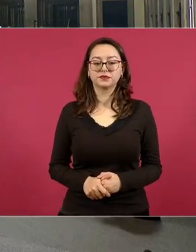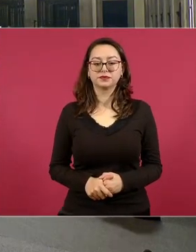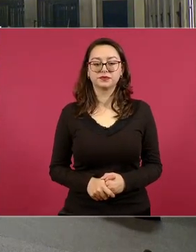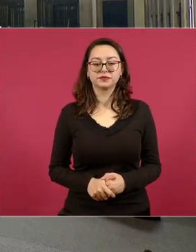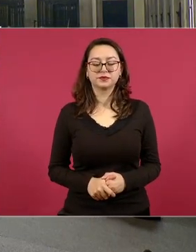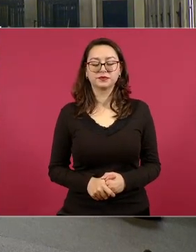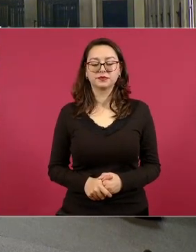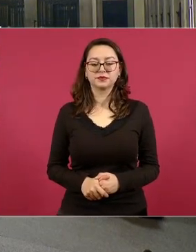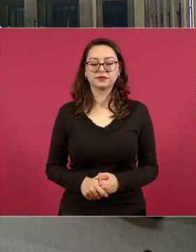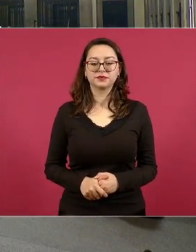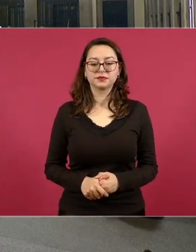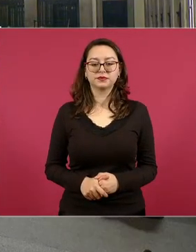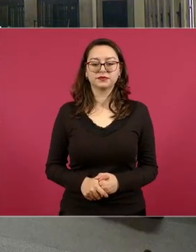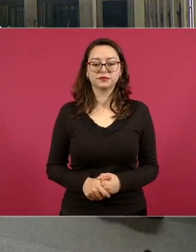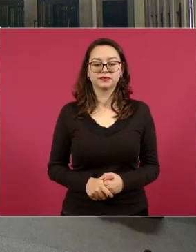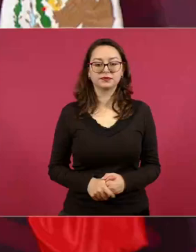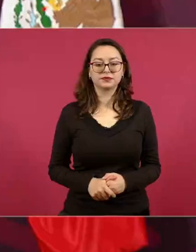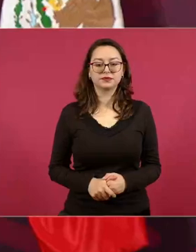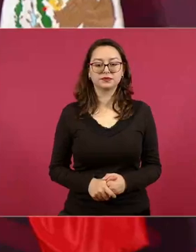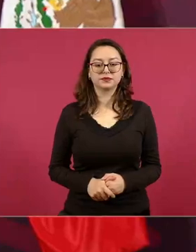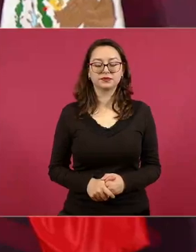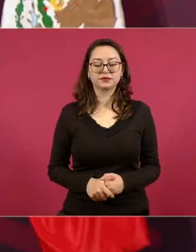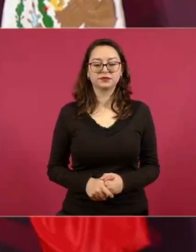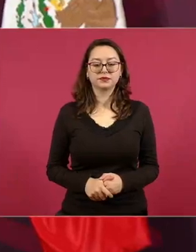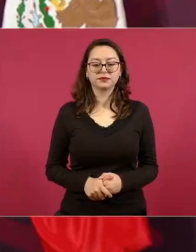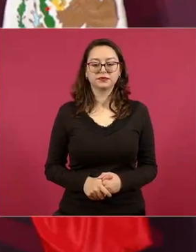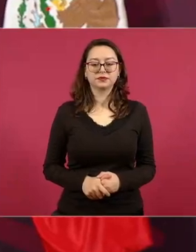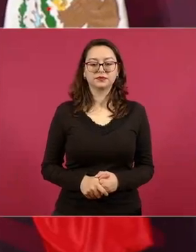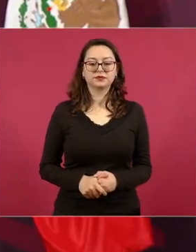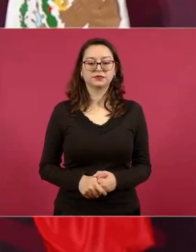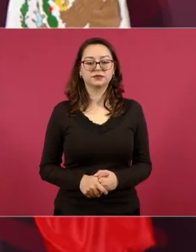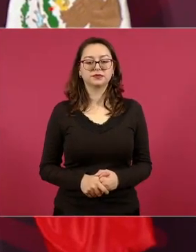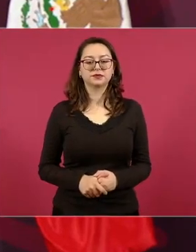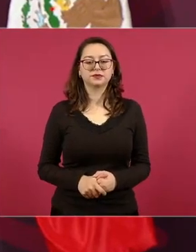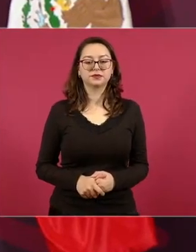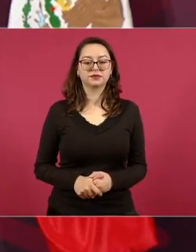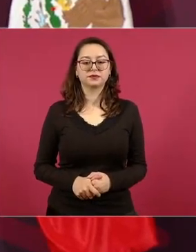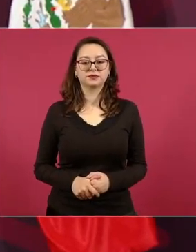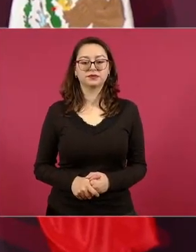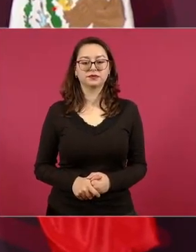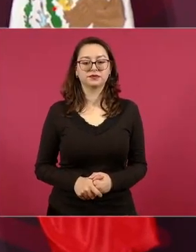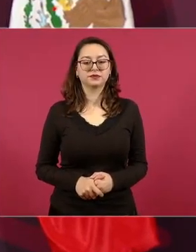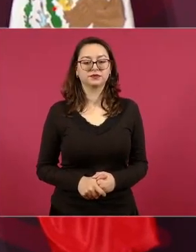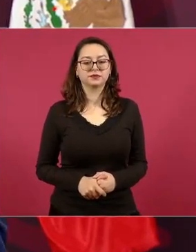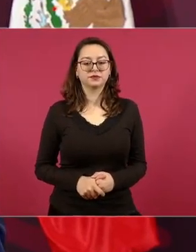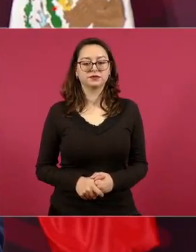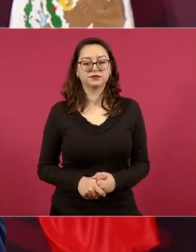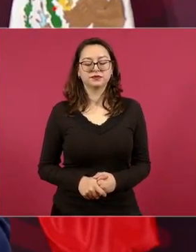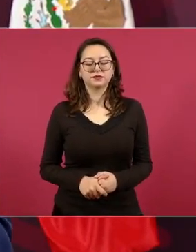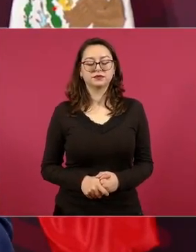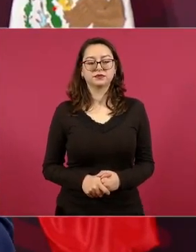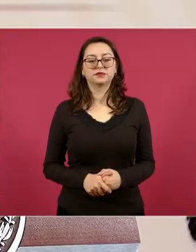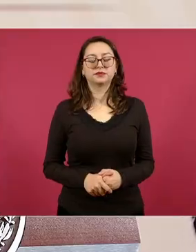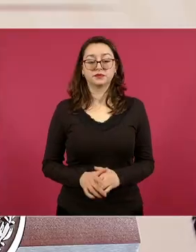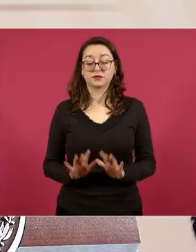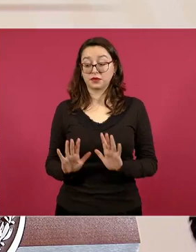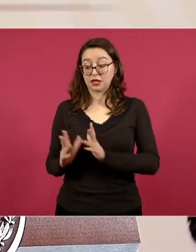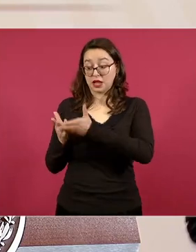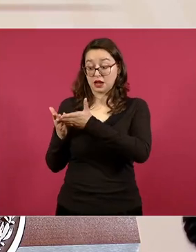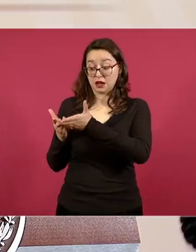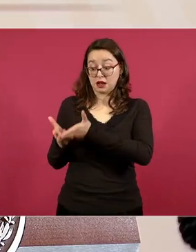se dio a conocer que liberaron el barco